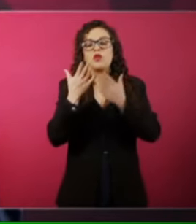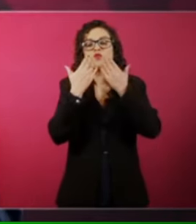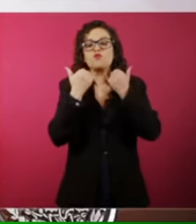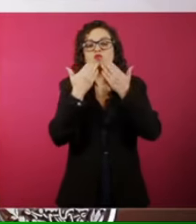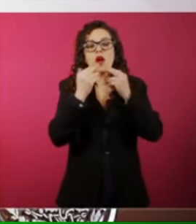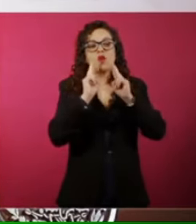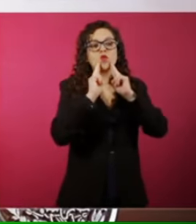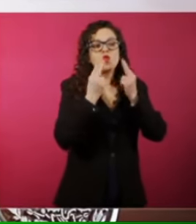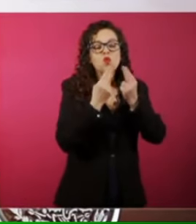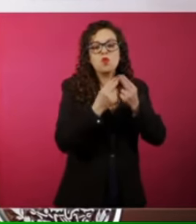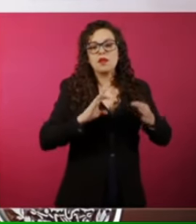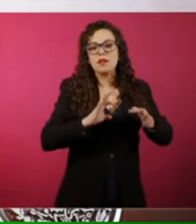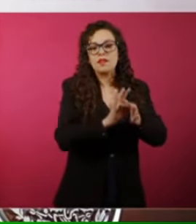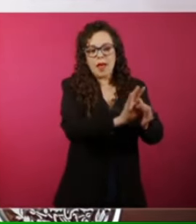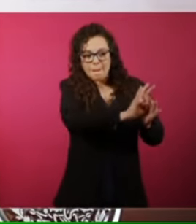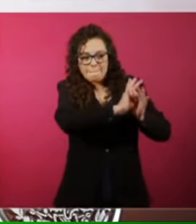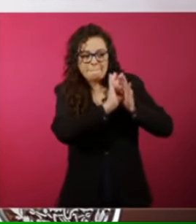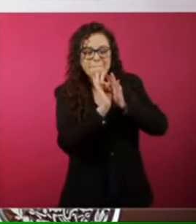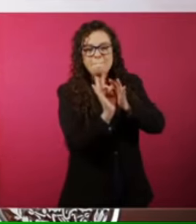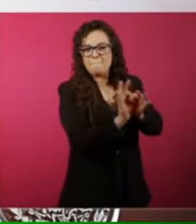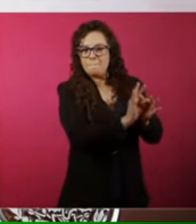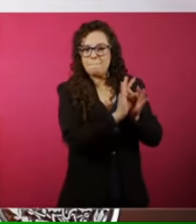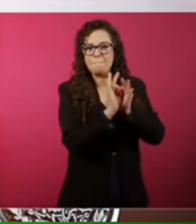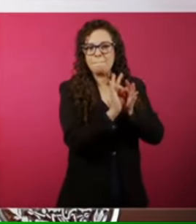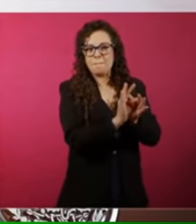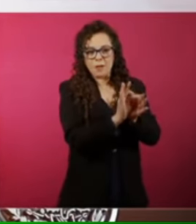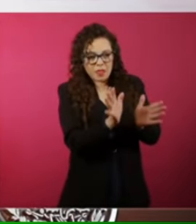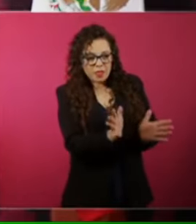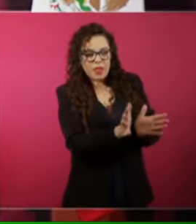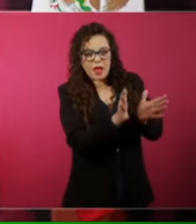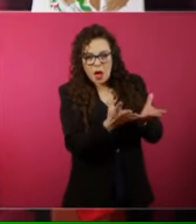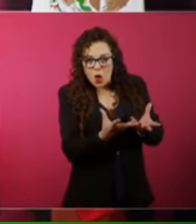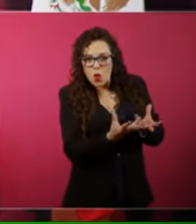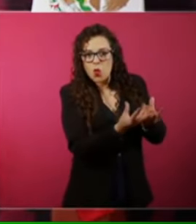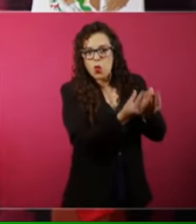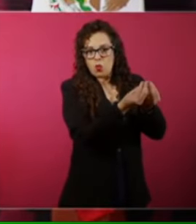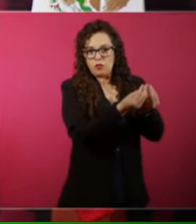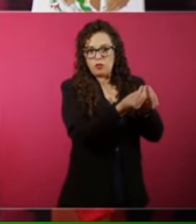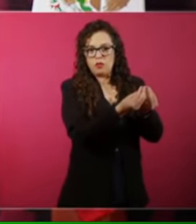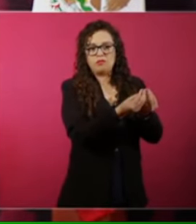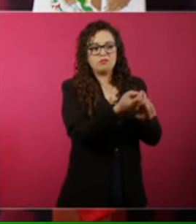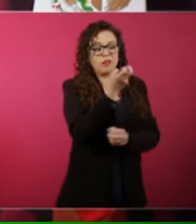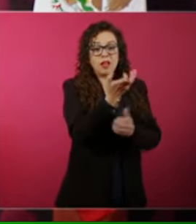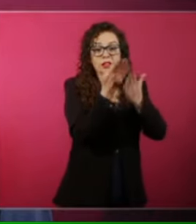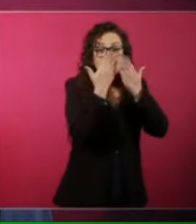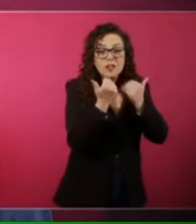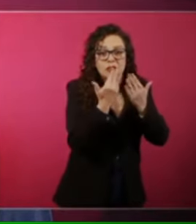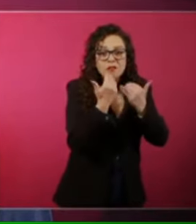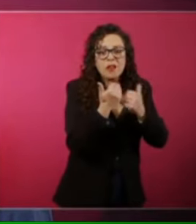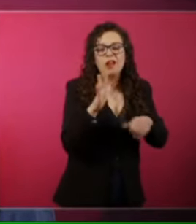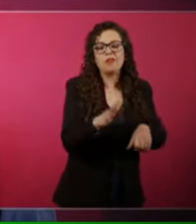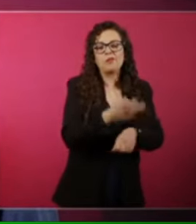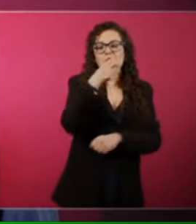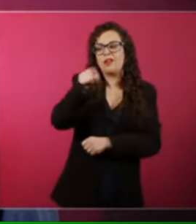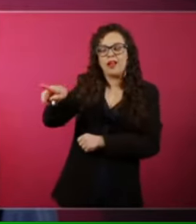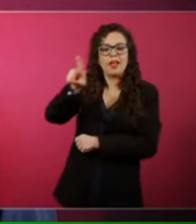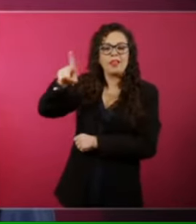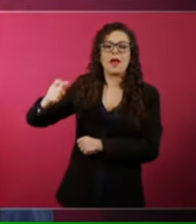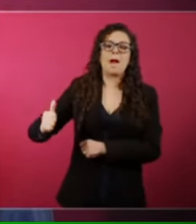izquierda, de la falta de honestidad,